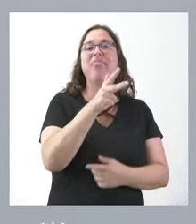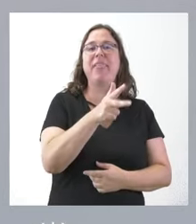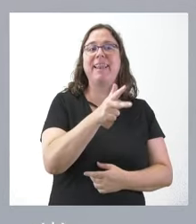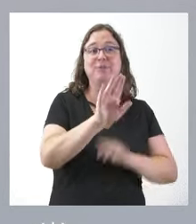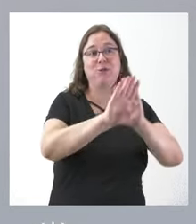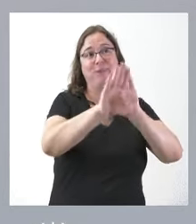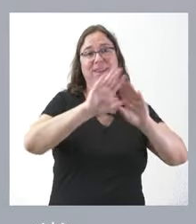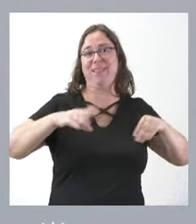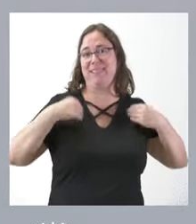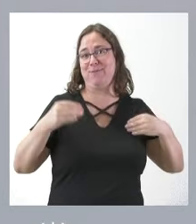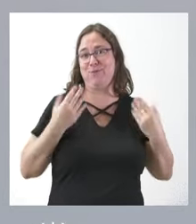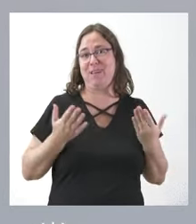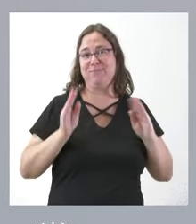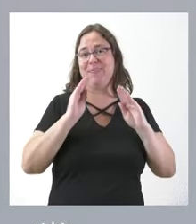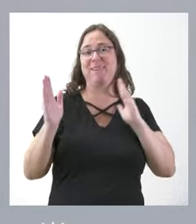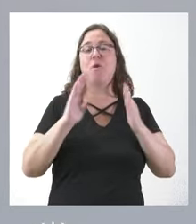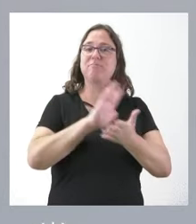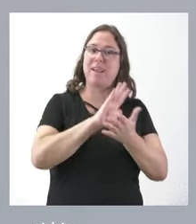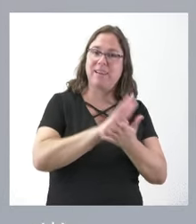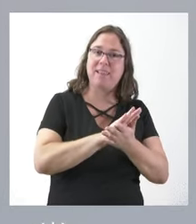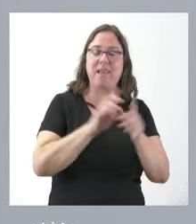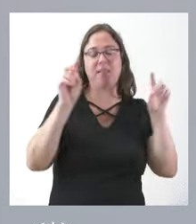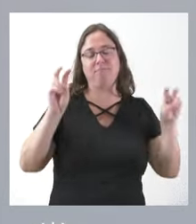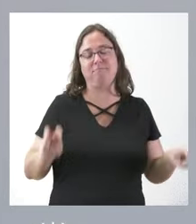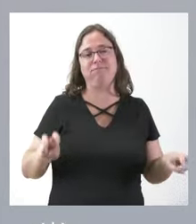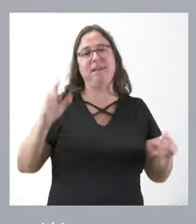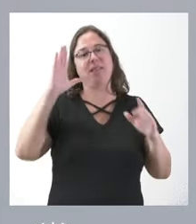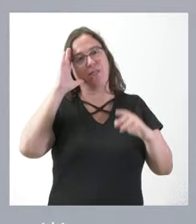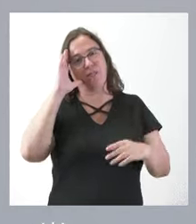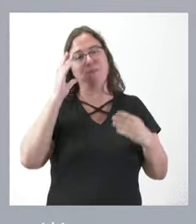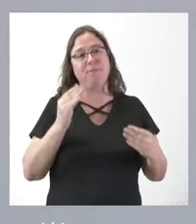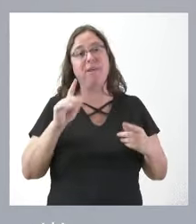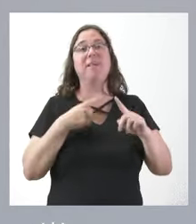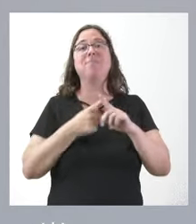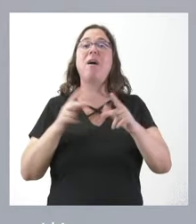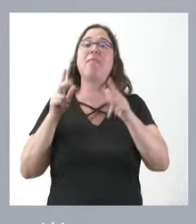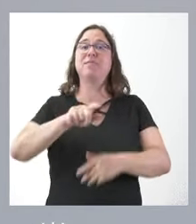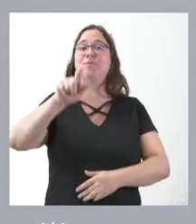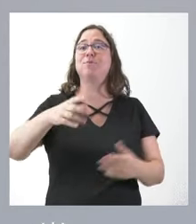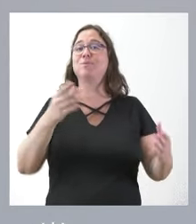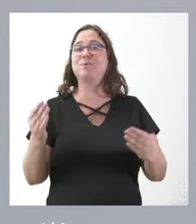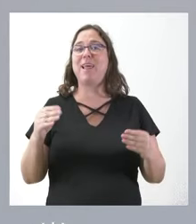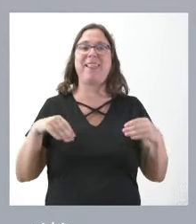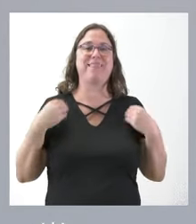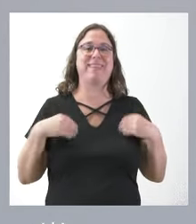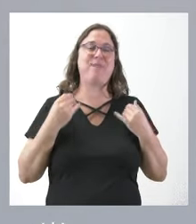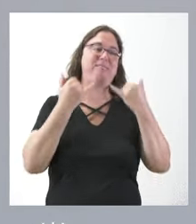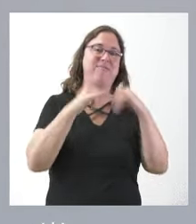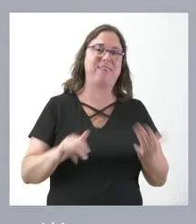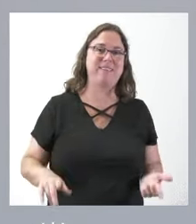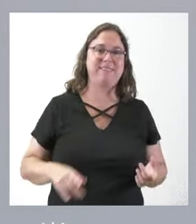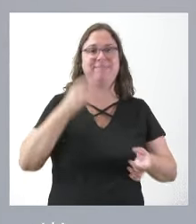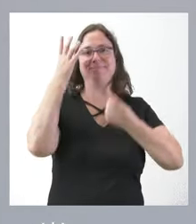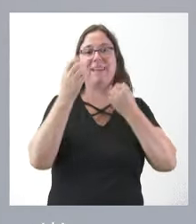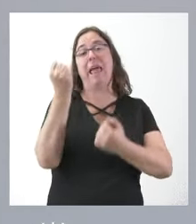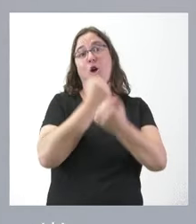vecinos a disfrutar de la tranquilidad y un periodo de descanso y también el derecho de muchos ciudadanos de disfrutar de un momento festivo y de la actividad